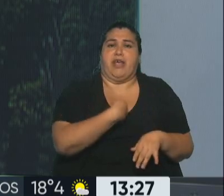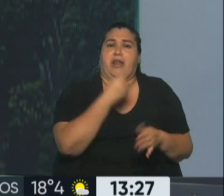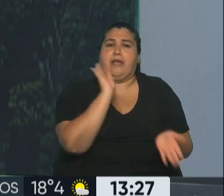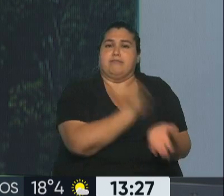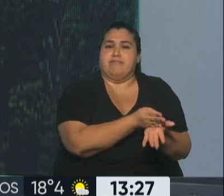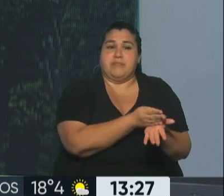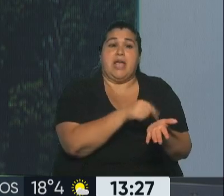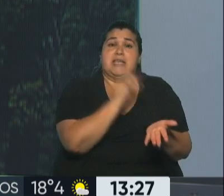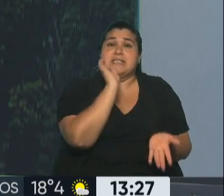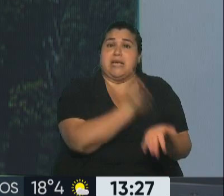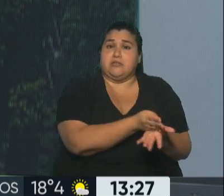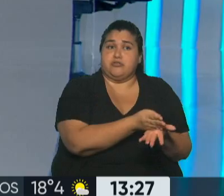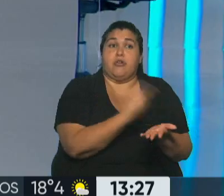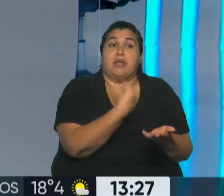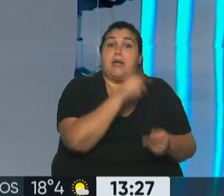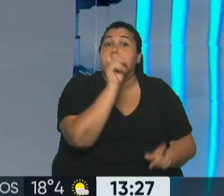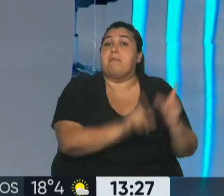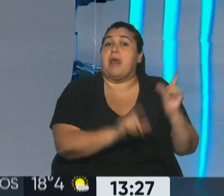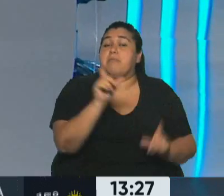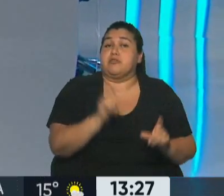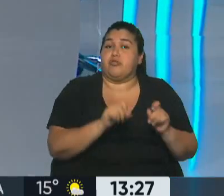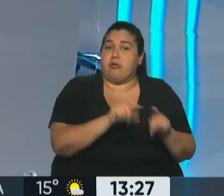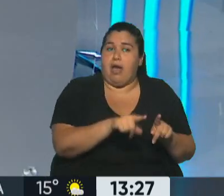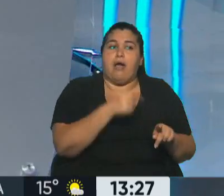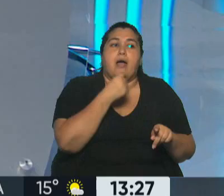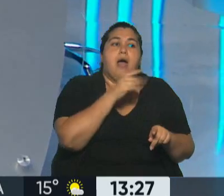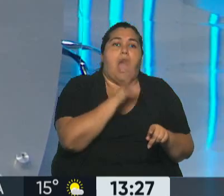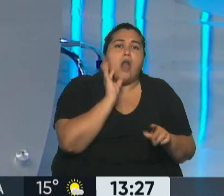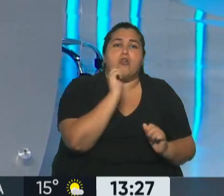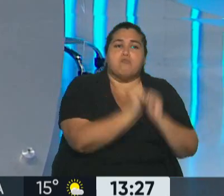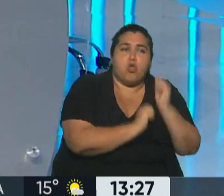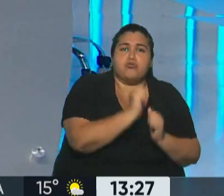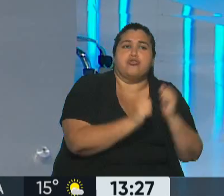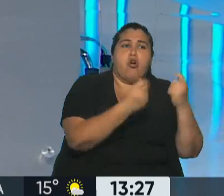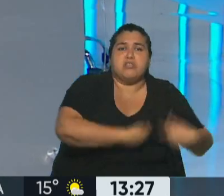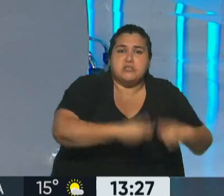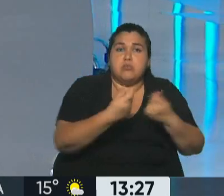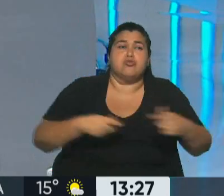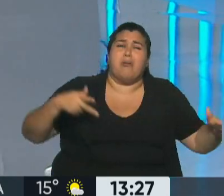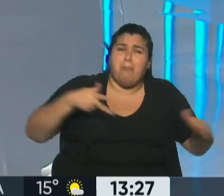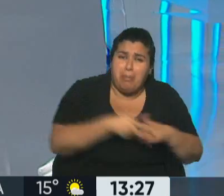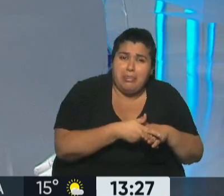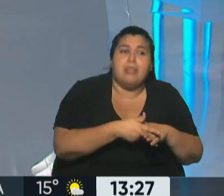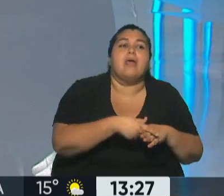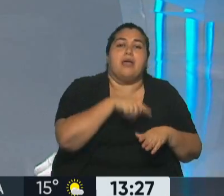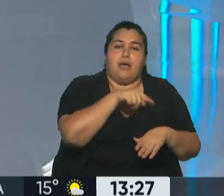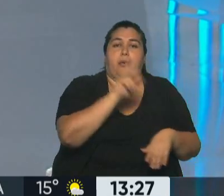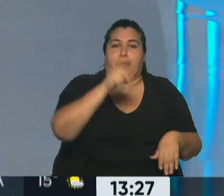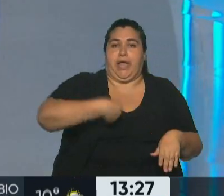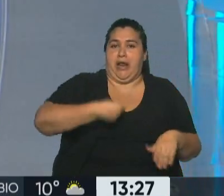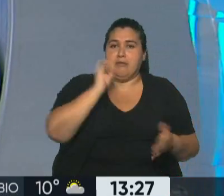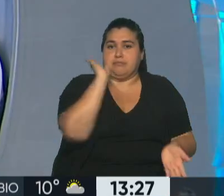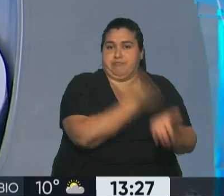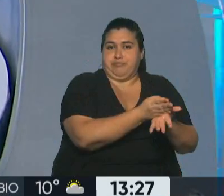una sanción, pena, para aquellos que estorban con la distribución del gas, por ejemplo,